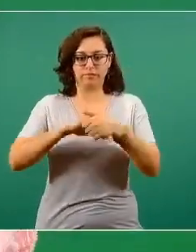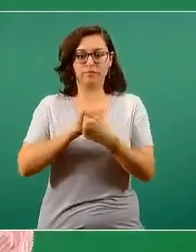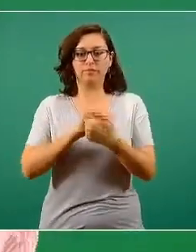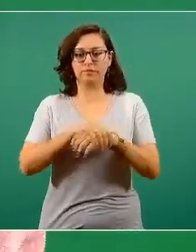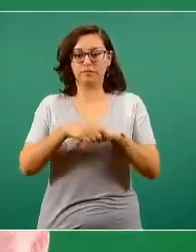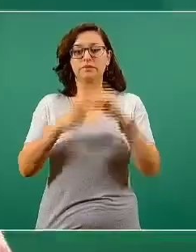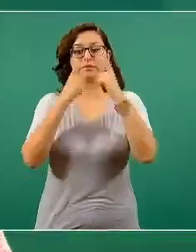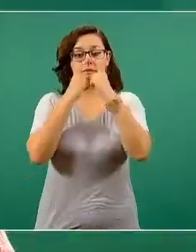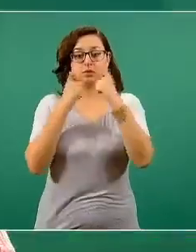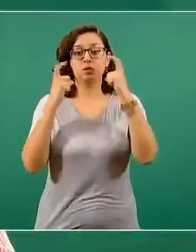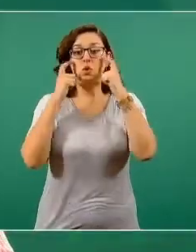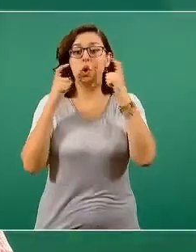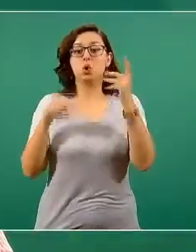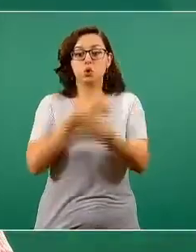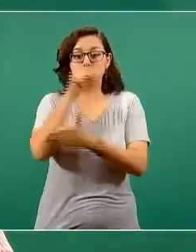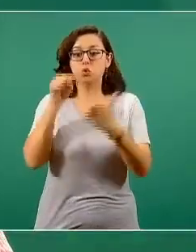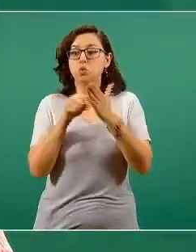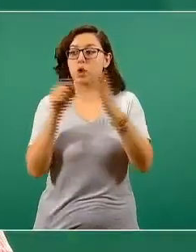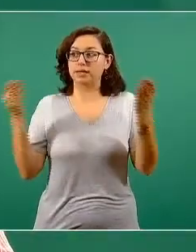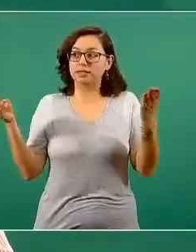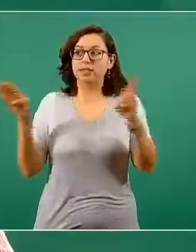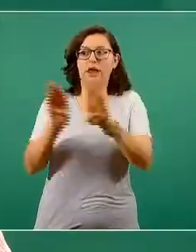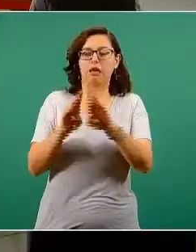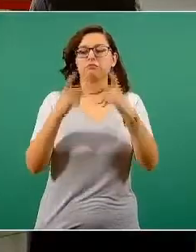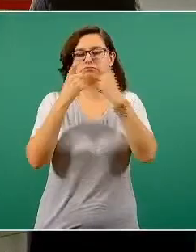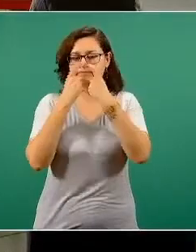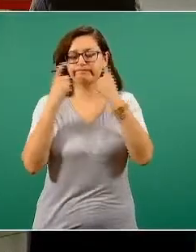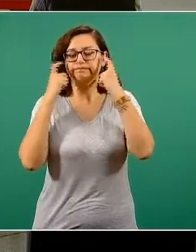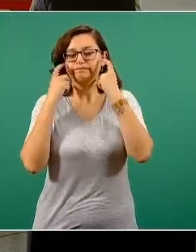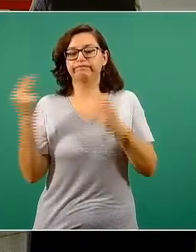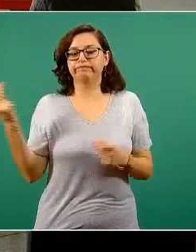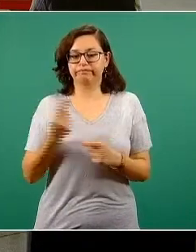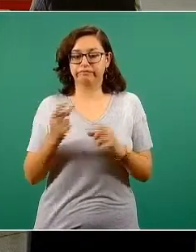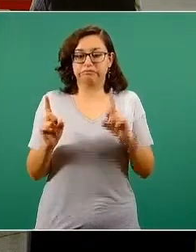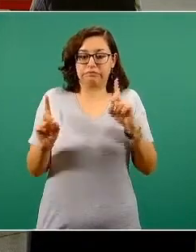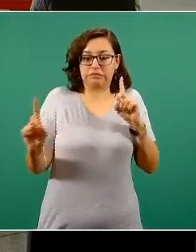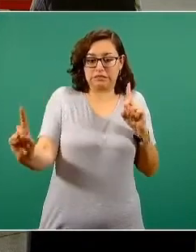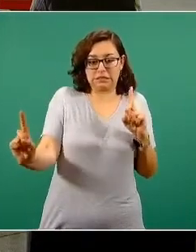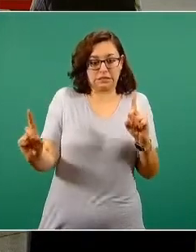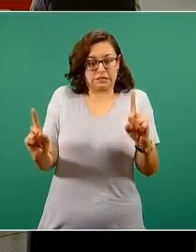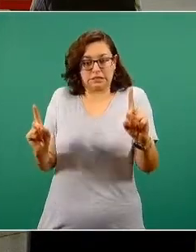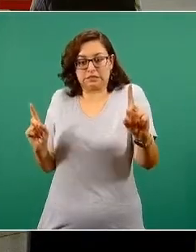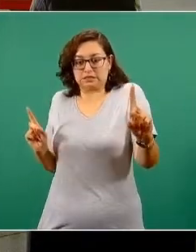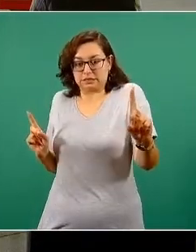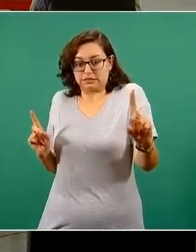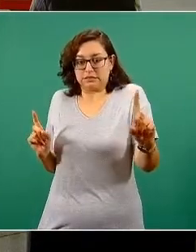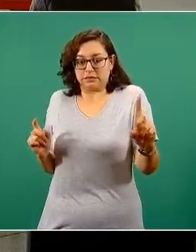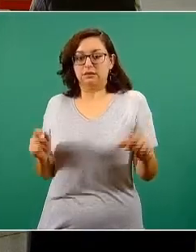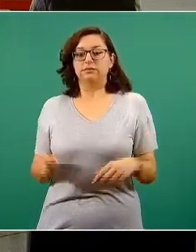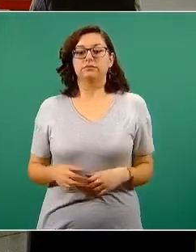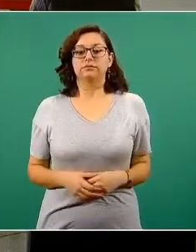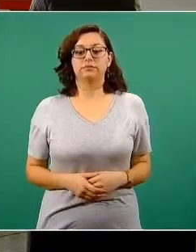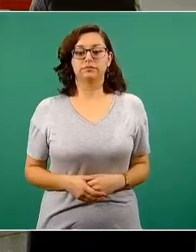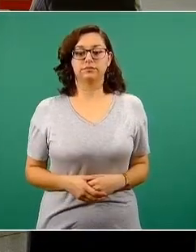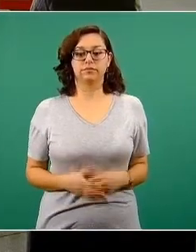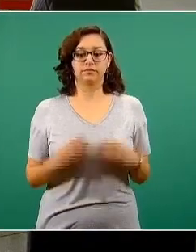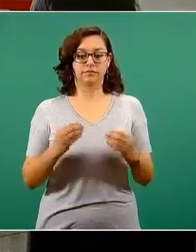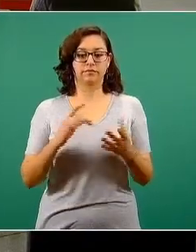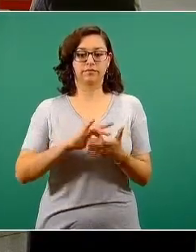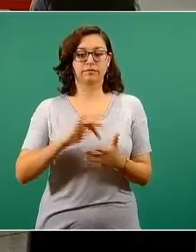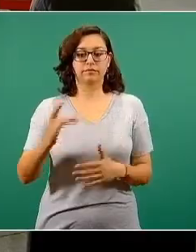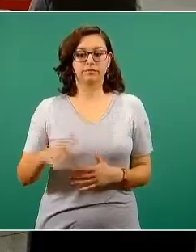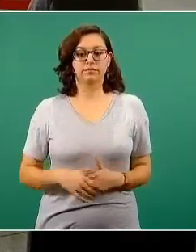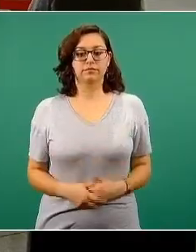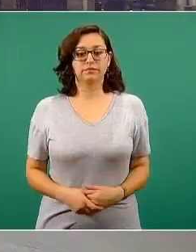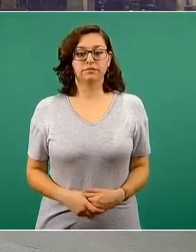cubrebocas, particularmente en espacios públicos cerrados, distanciamiento social, la sana distancia. Muchas gracias.